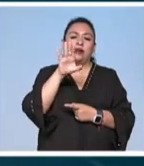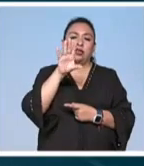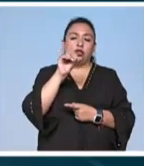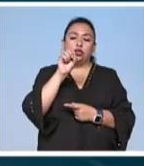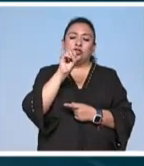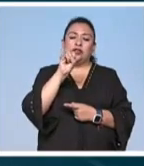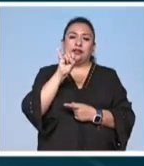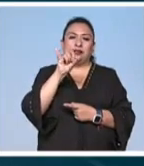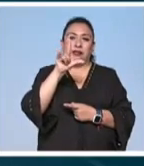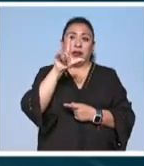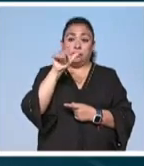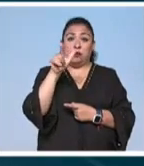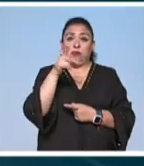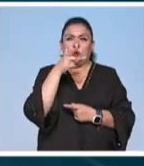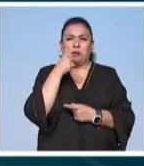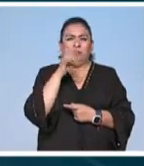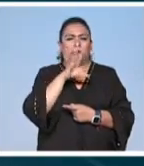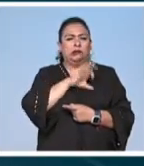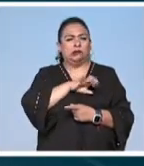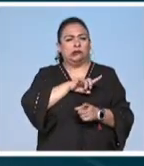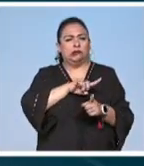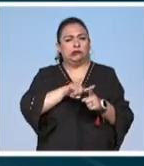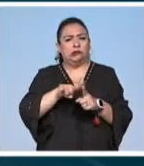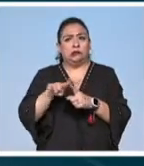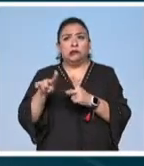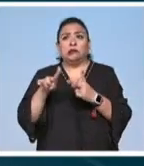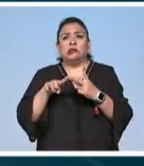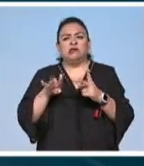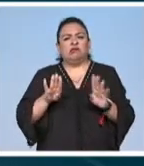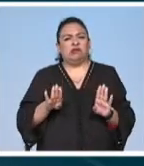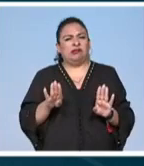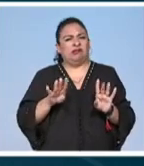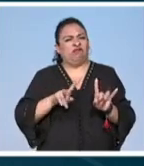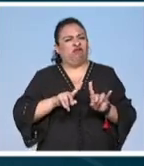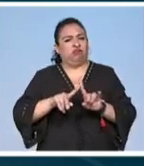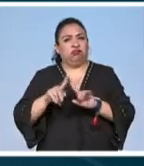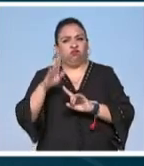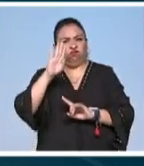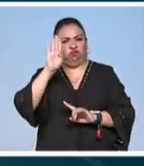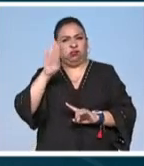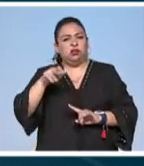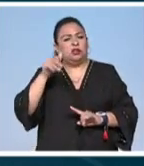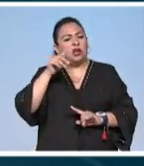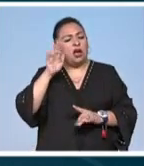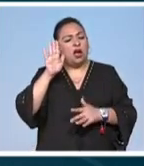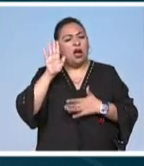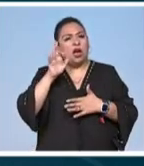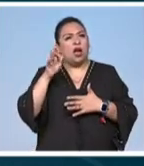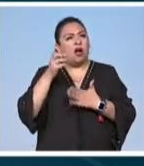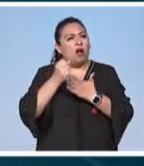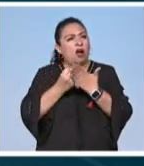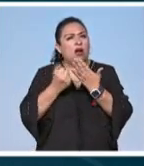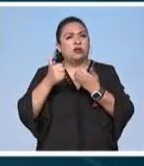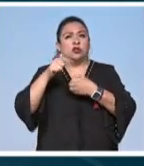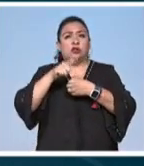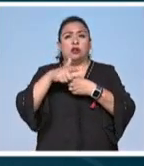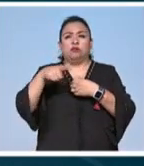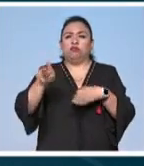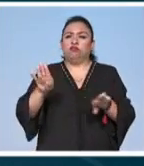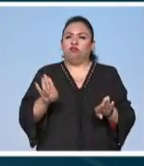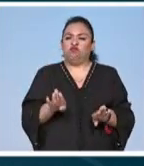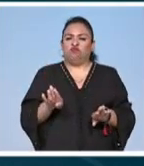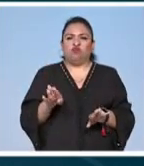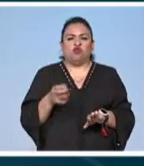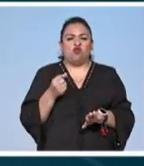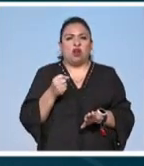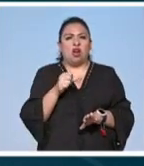considerado un hombre de múltiples pasiones polifacético y de gran talento siempre estuvo comprometido con las luchas sociales y se caracterizó por ser